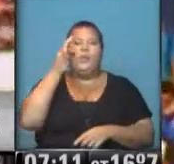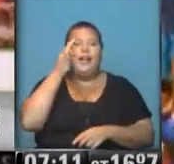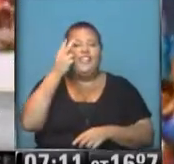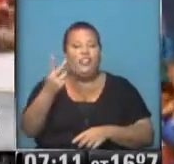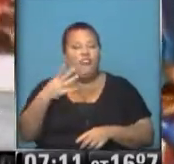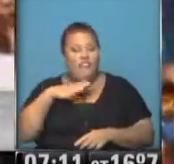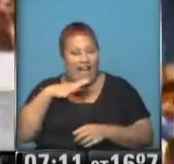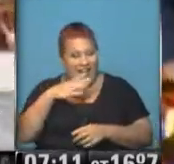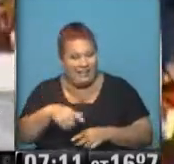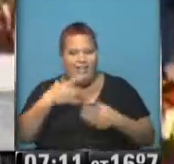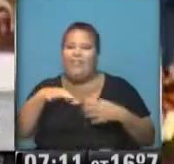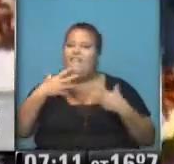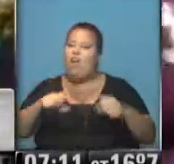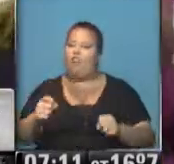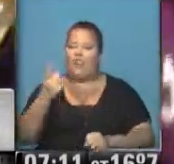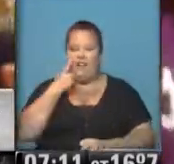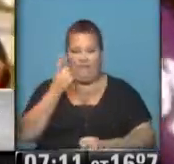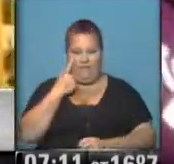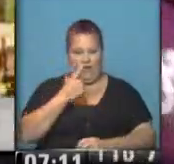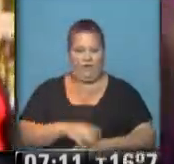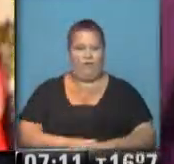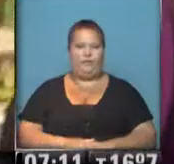restantes aparezcan con vida.